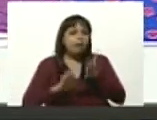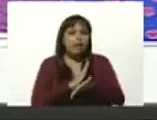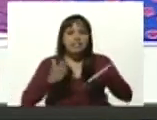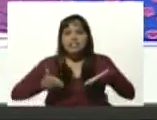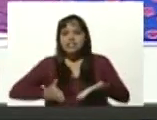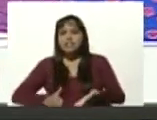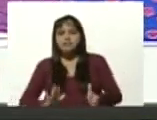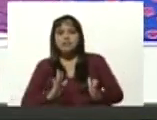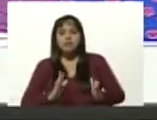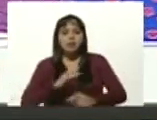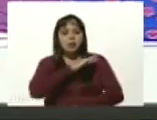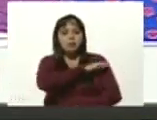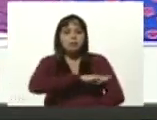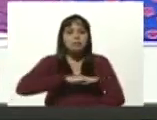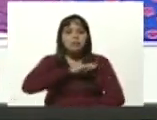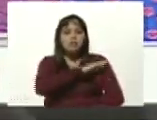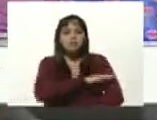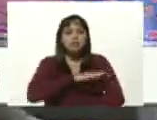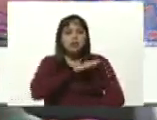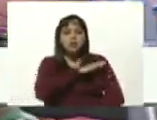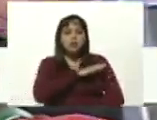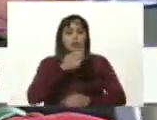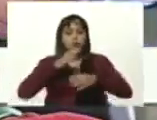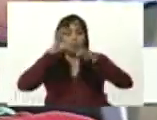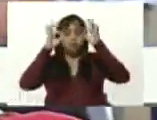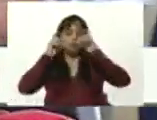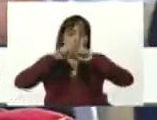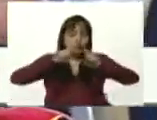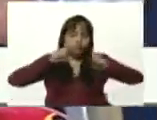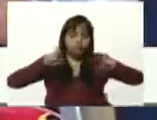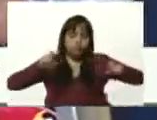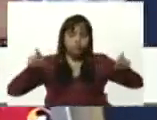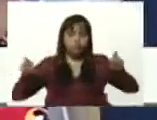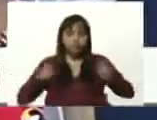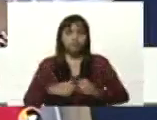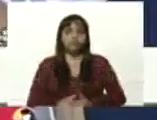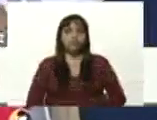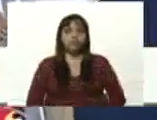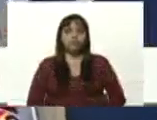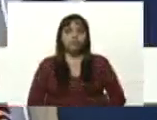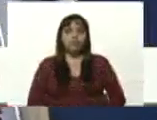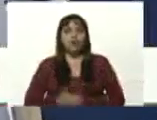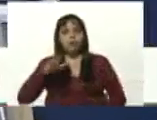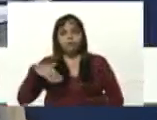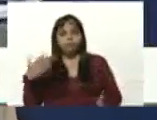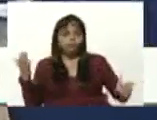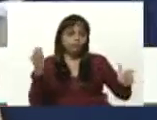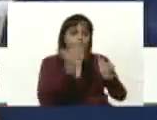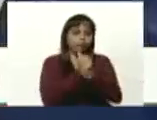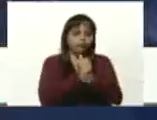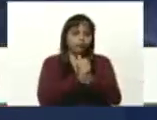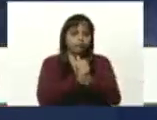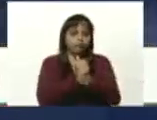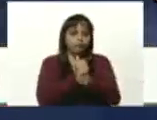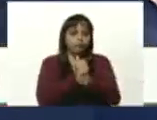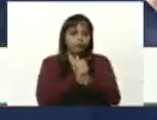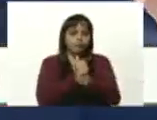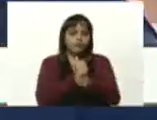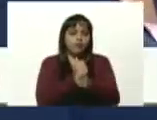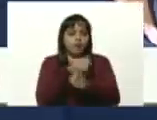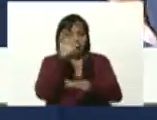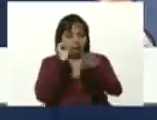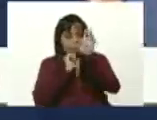la misión Robinson para alfabetizar. Y se logró alfabetizar en un año